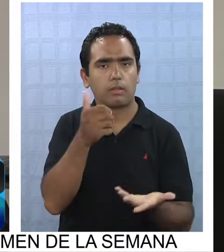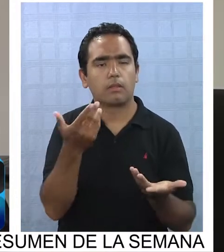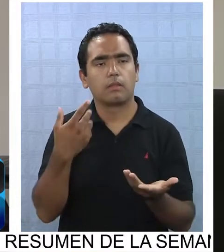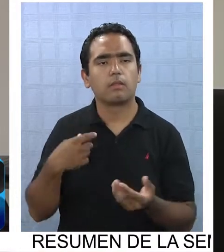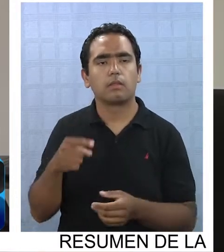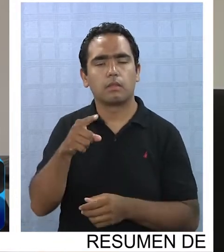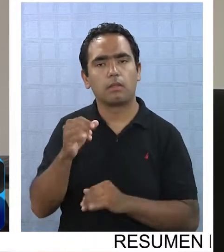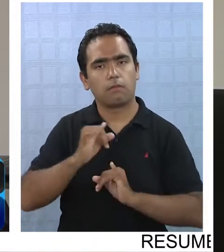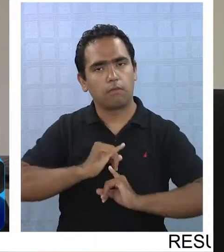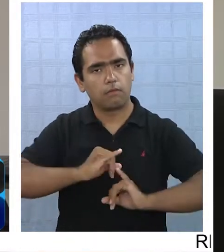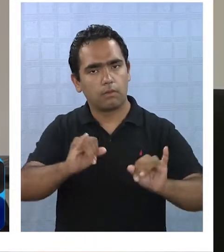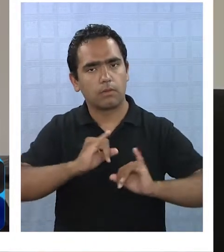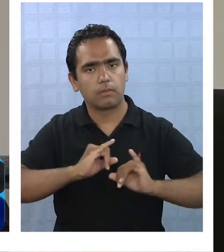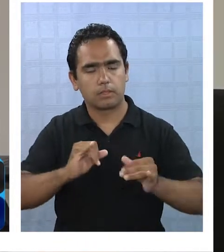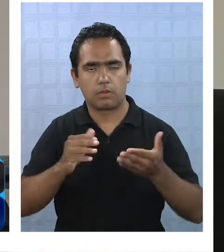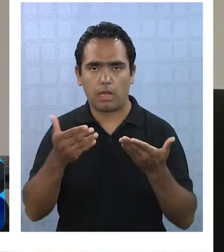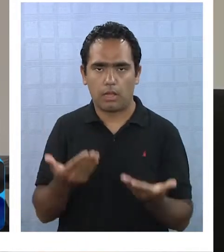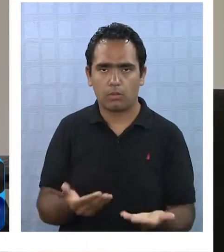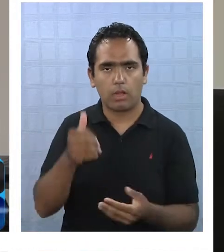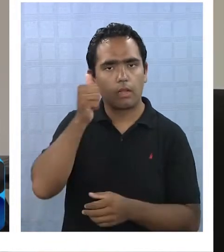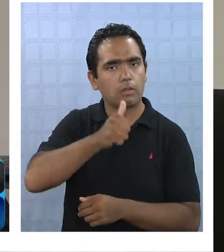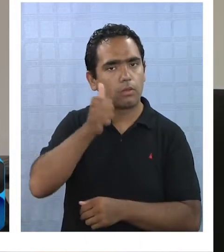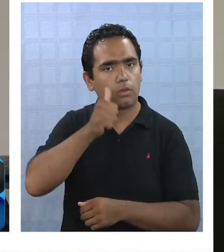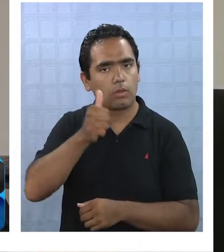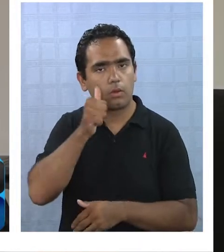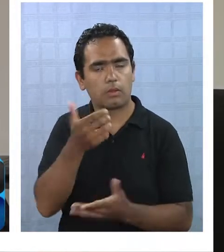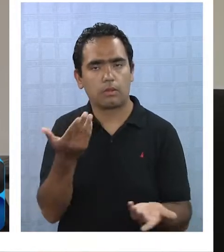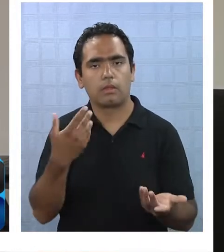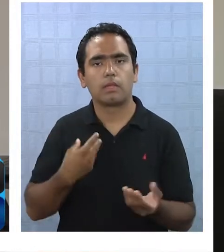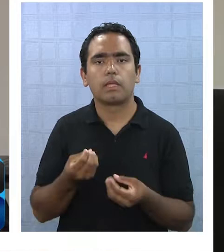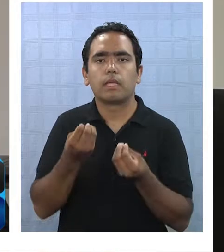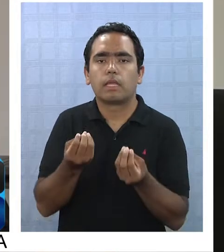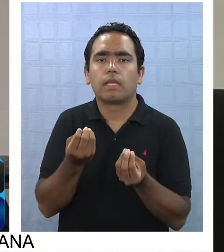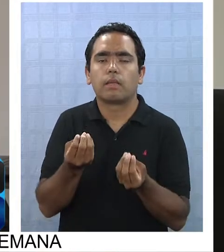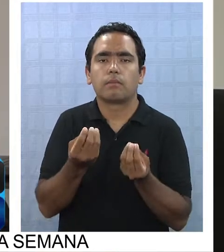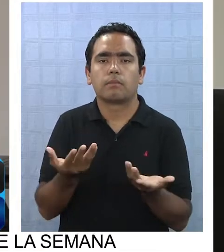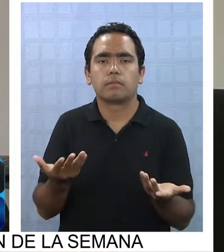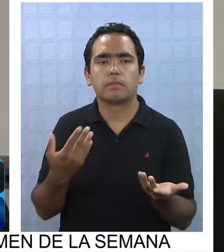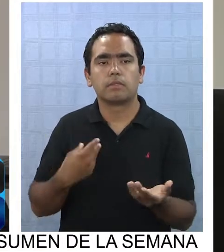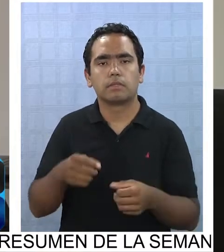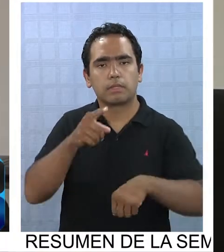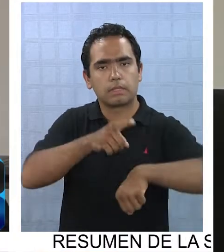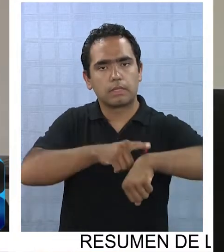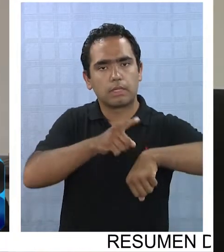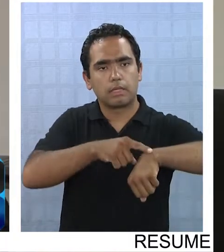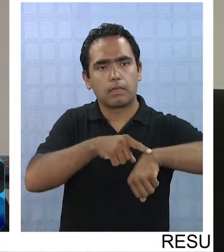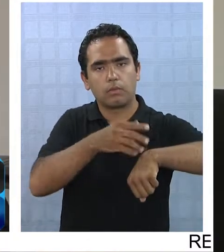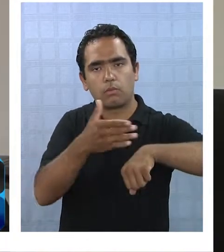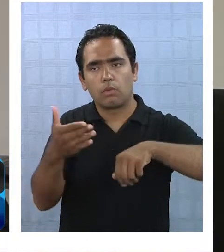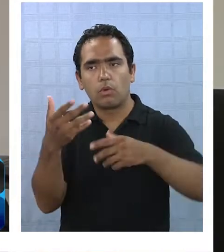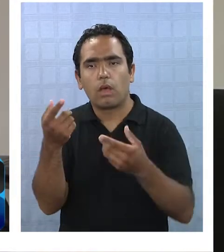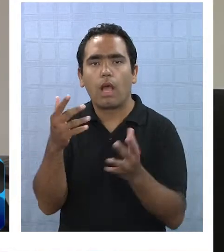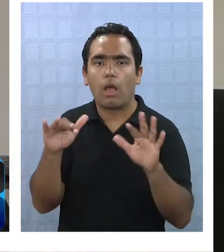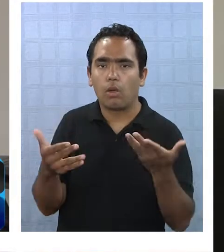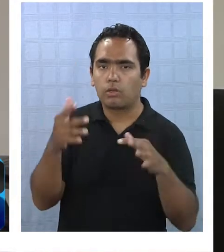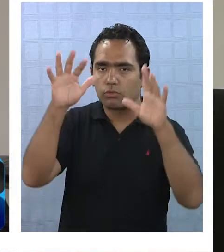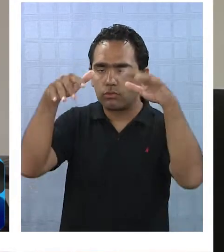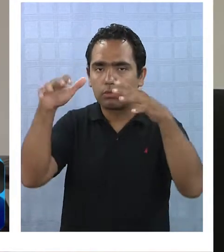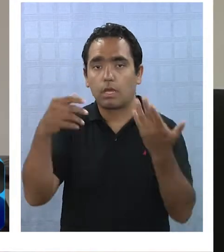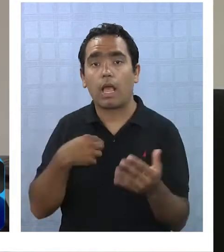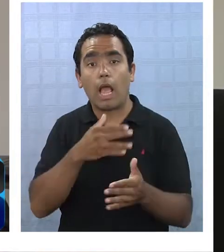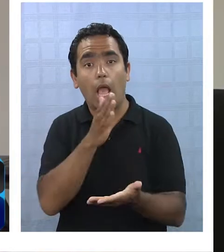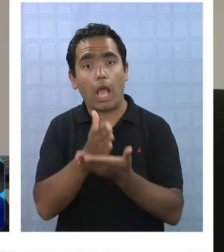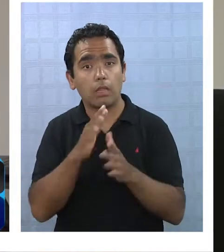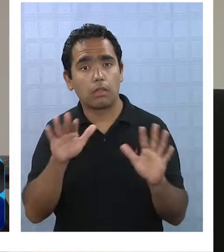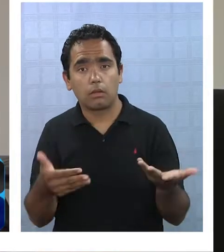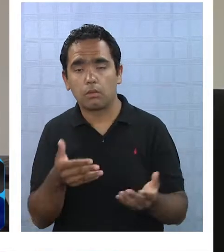de tal manera tener información actualizada y día a día de lo que pueda suceder en este periodo de lluvia. Hasta el momento no ha